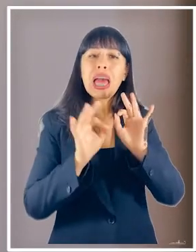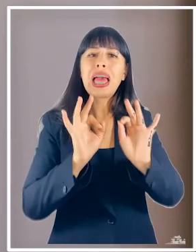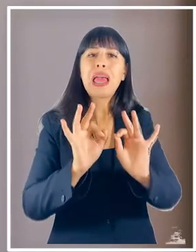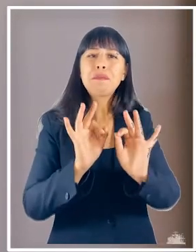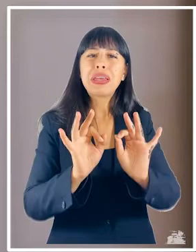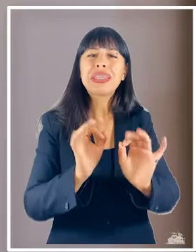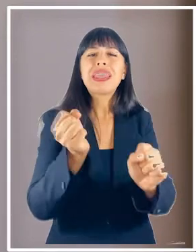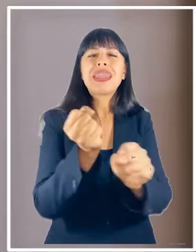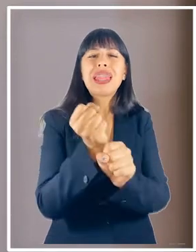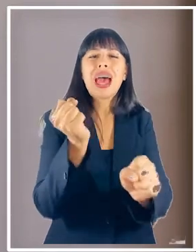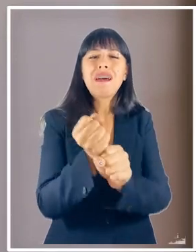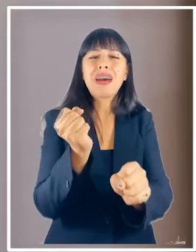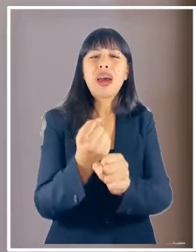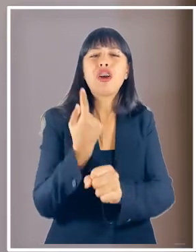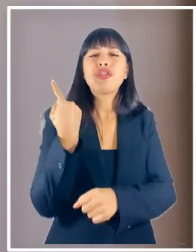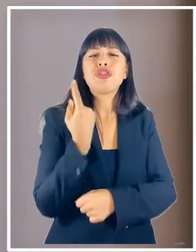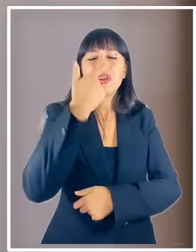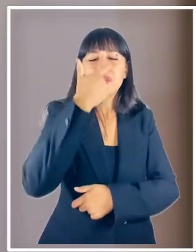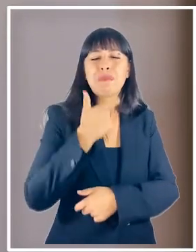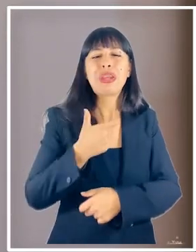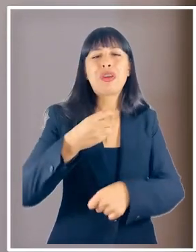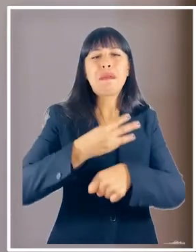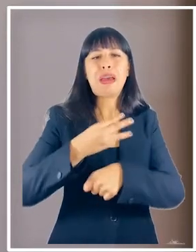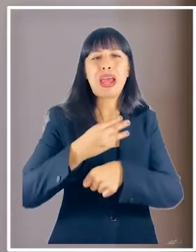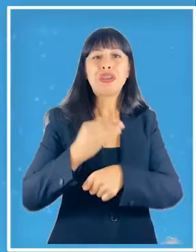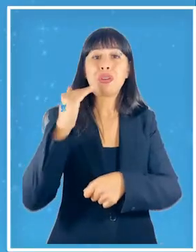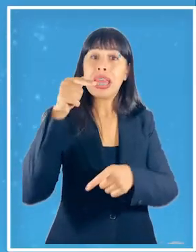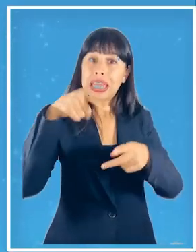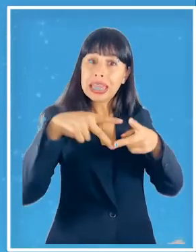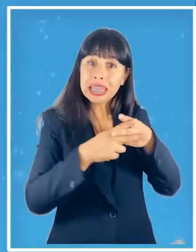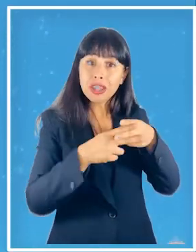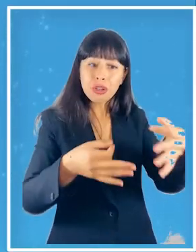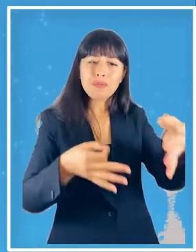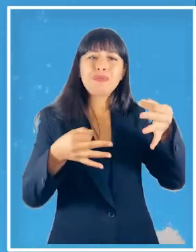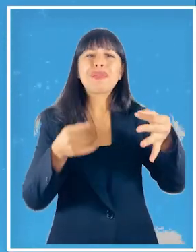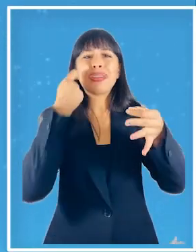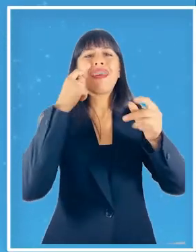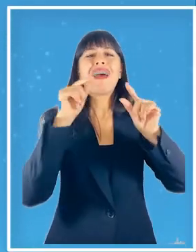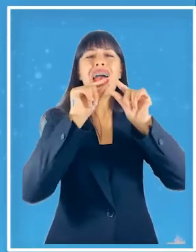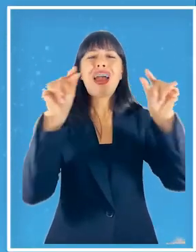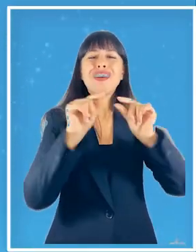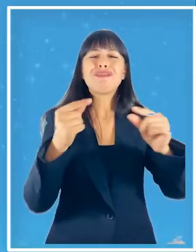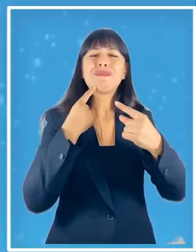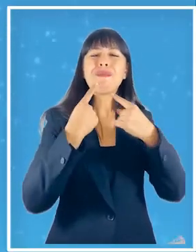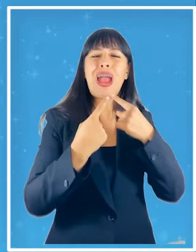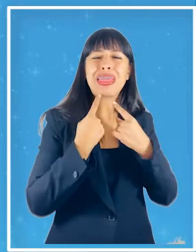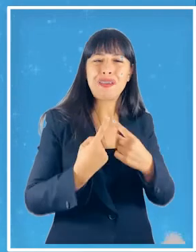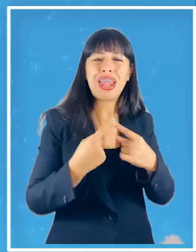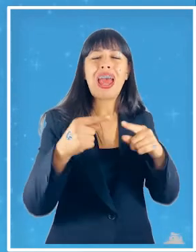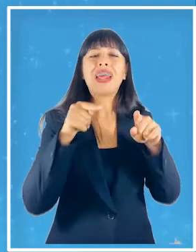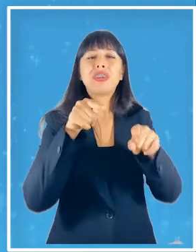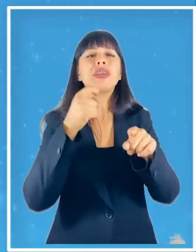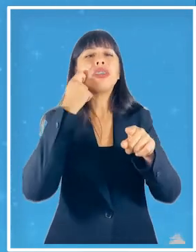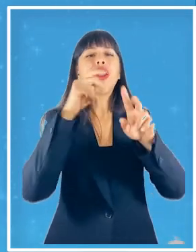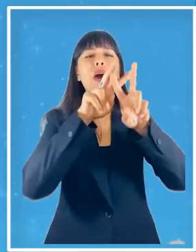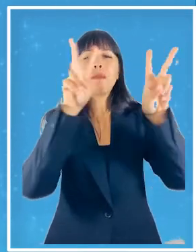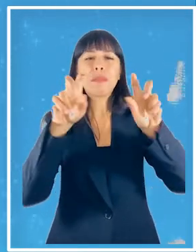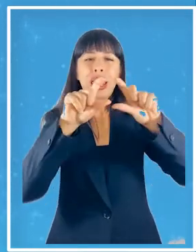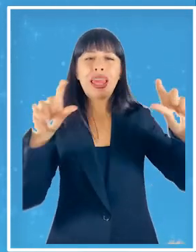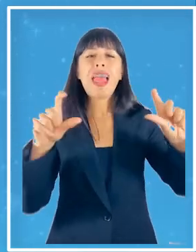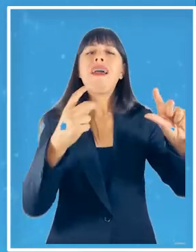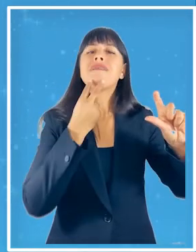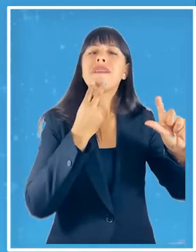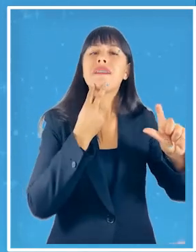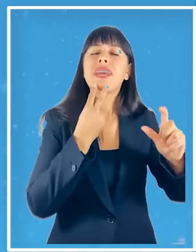específicamente para el trabajo de la propia soledad en las personas mayores este instrumento es un cuestionario que se denomina vivir bien en